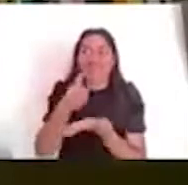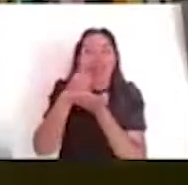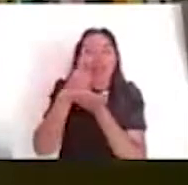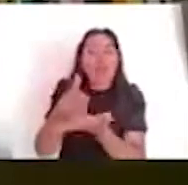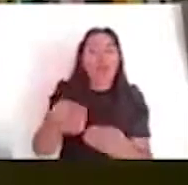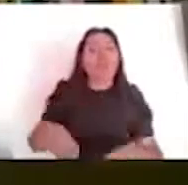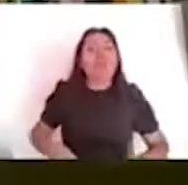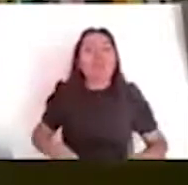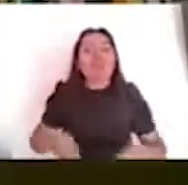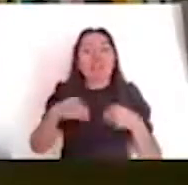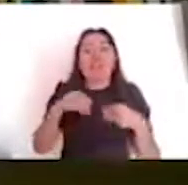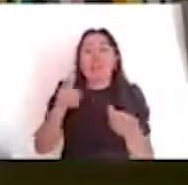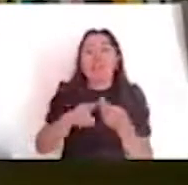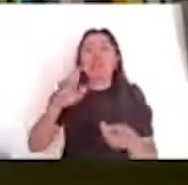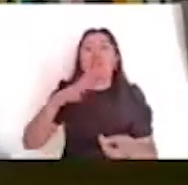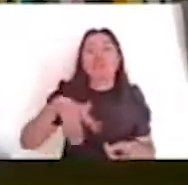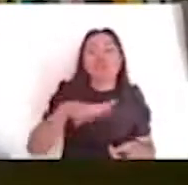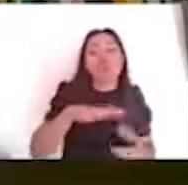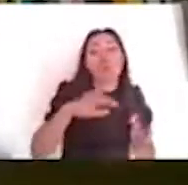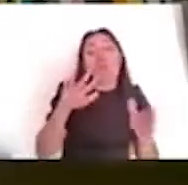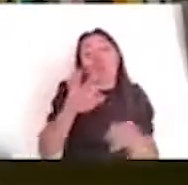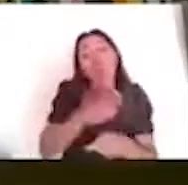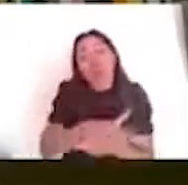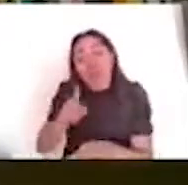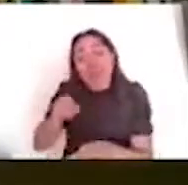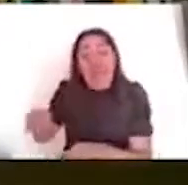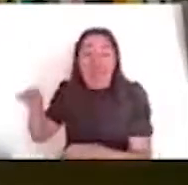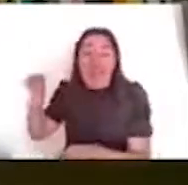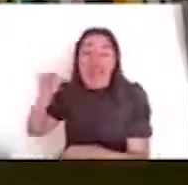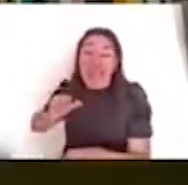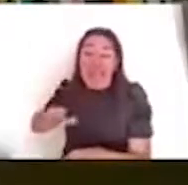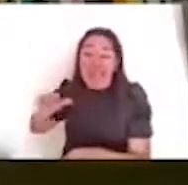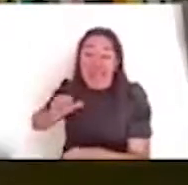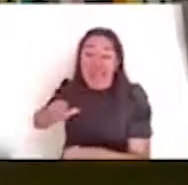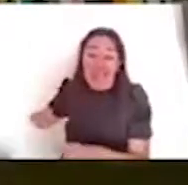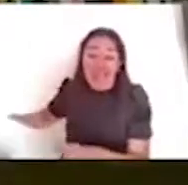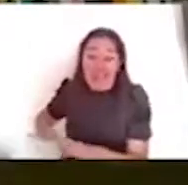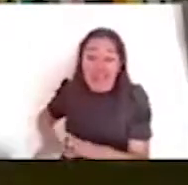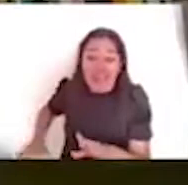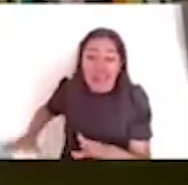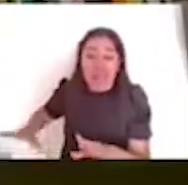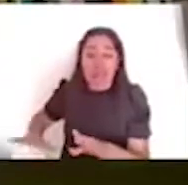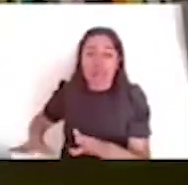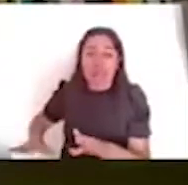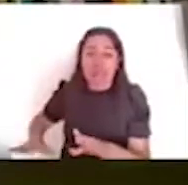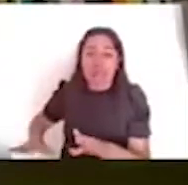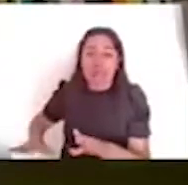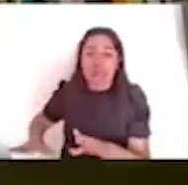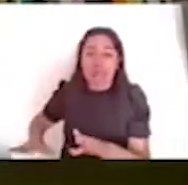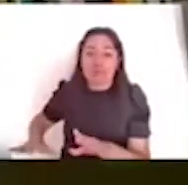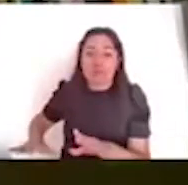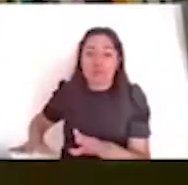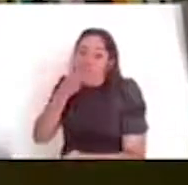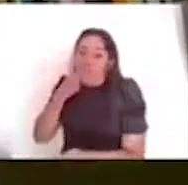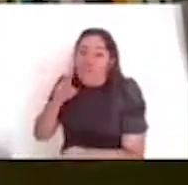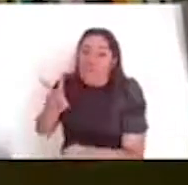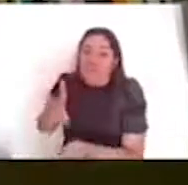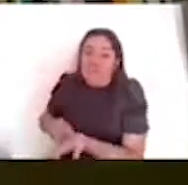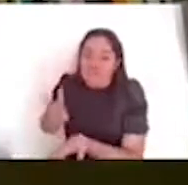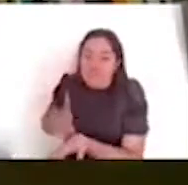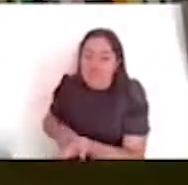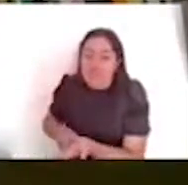porque estos edificios históricos que se encuentran actualmente también tienen una, pues, tienen un valor, ¿no? Y que hay que, que hay que